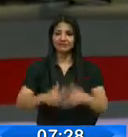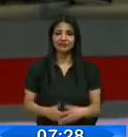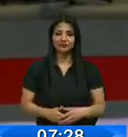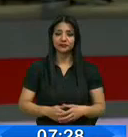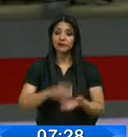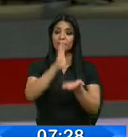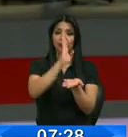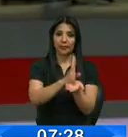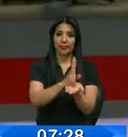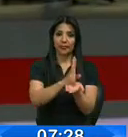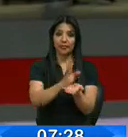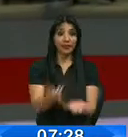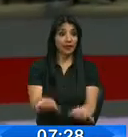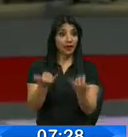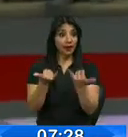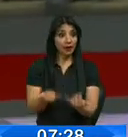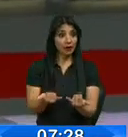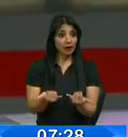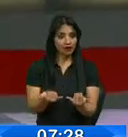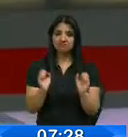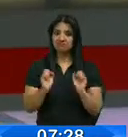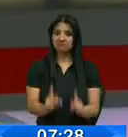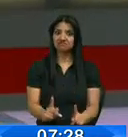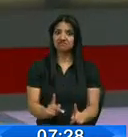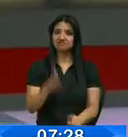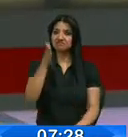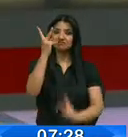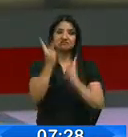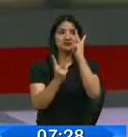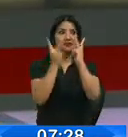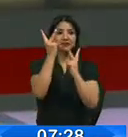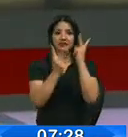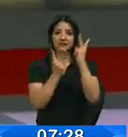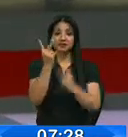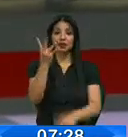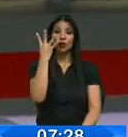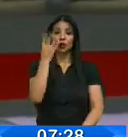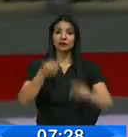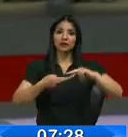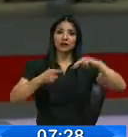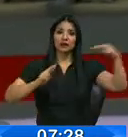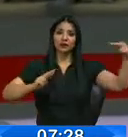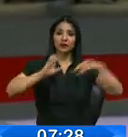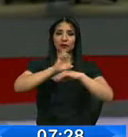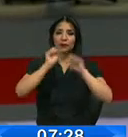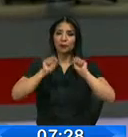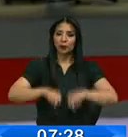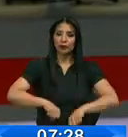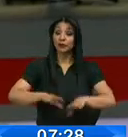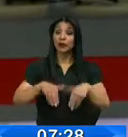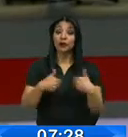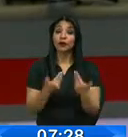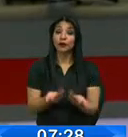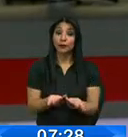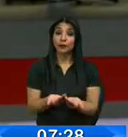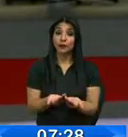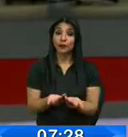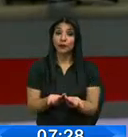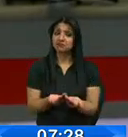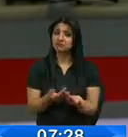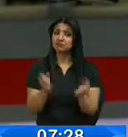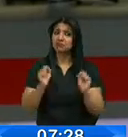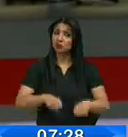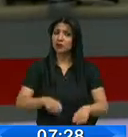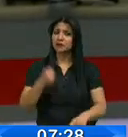El IES ahora le da la posibilidad de que visite las cuatro regiones de nuestro país. ¿De qué manera? Paquetes